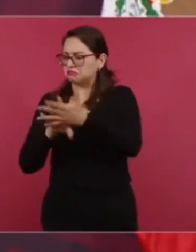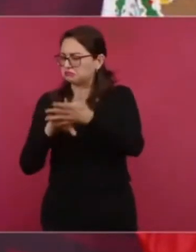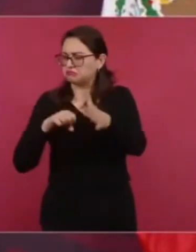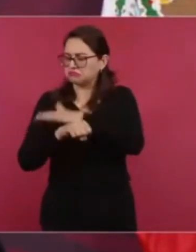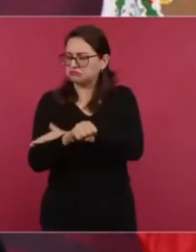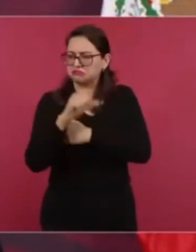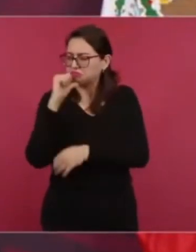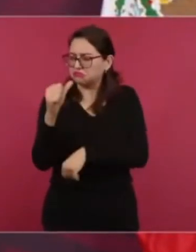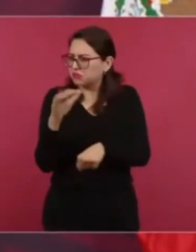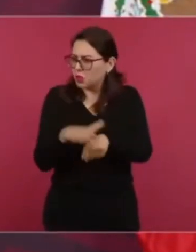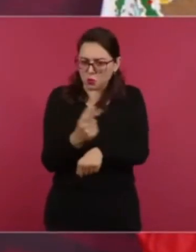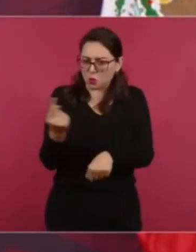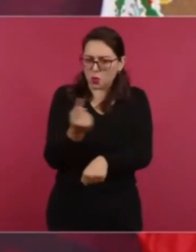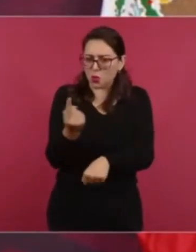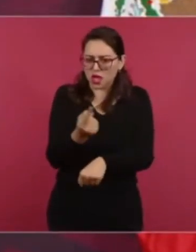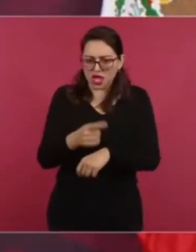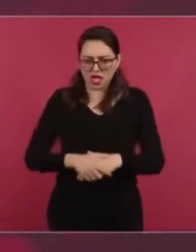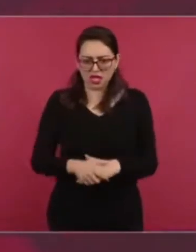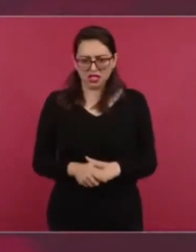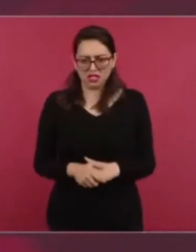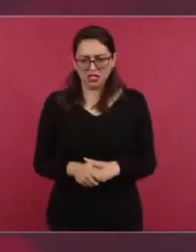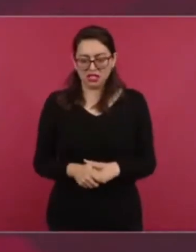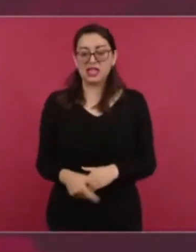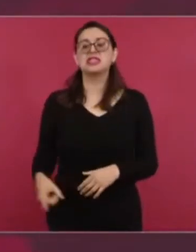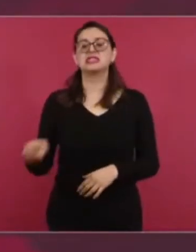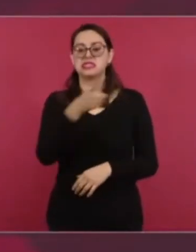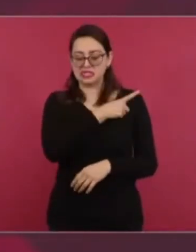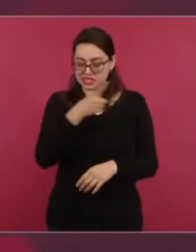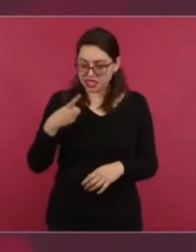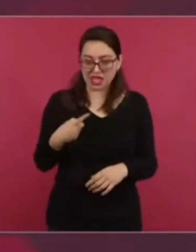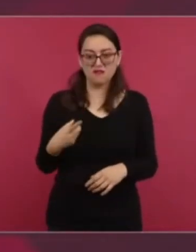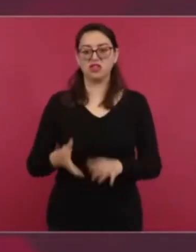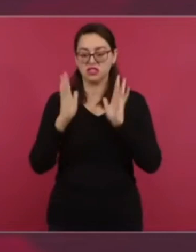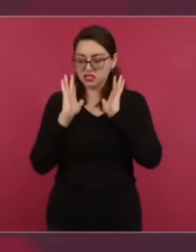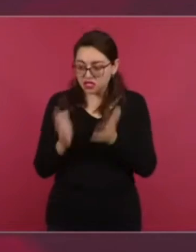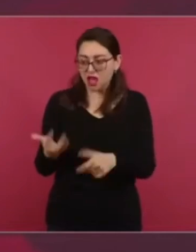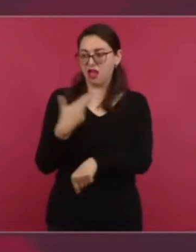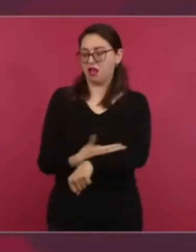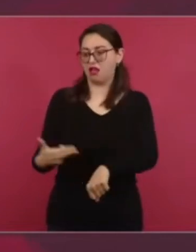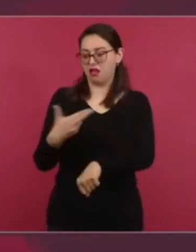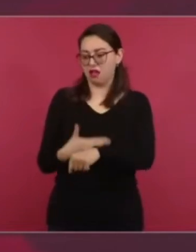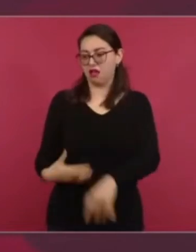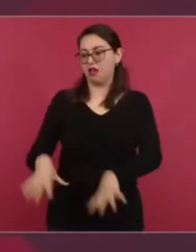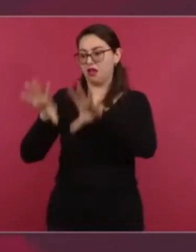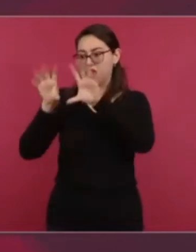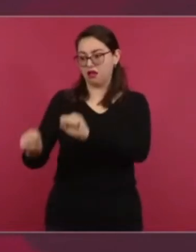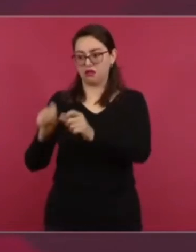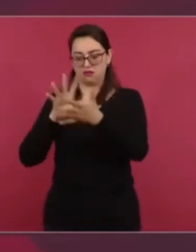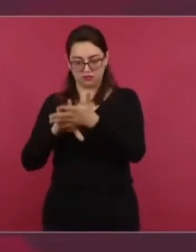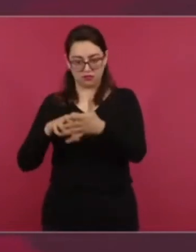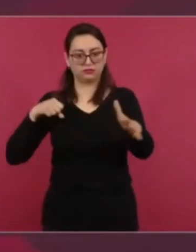Y es cuando se inician los trámites para conseguir